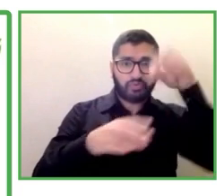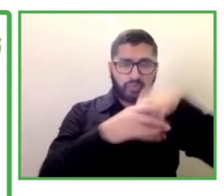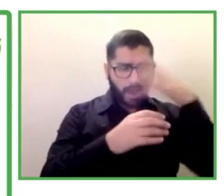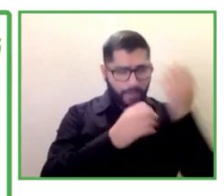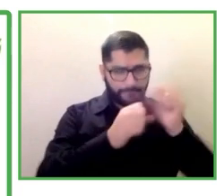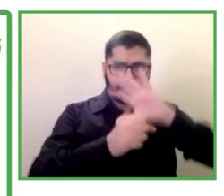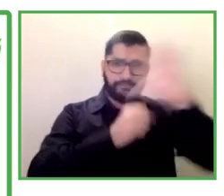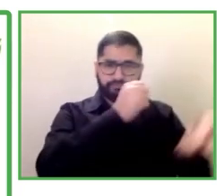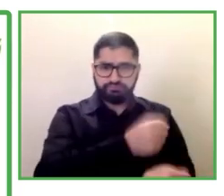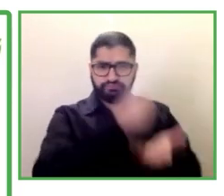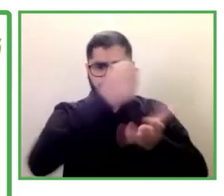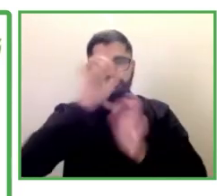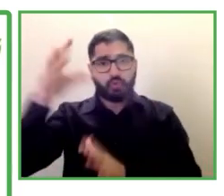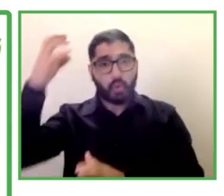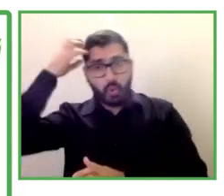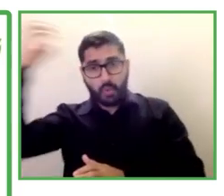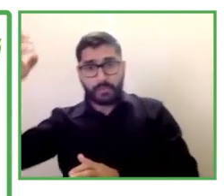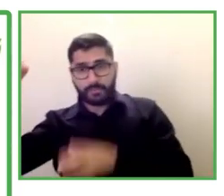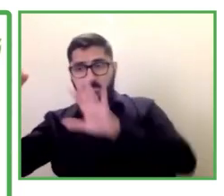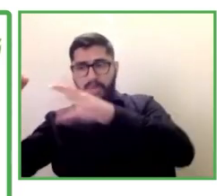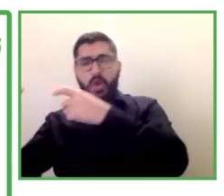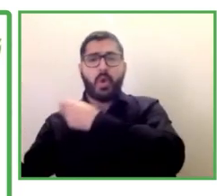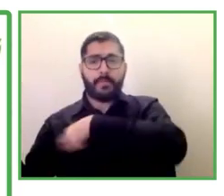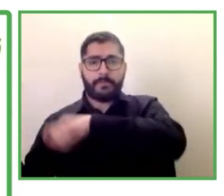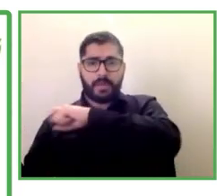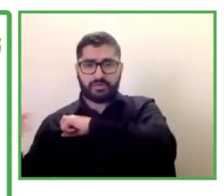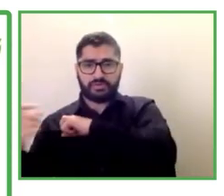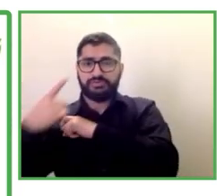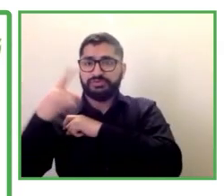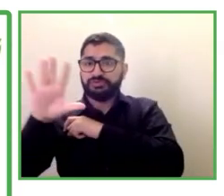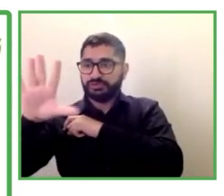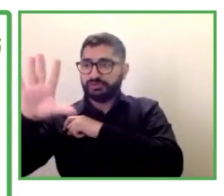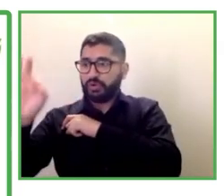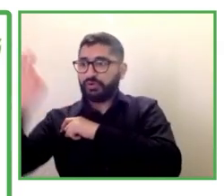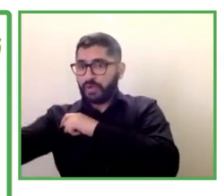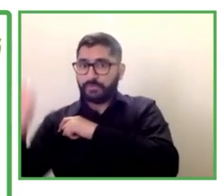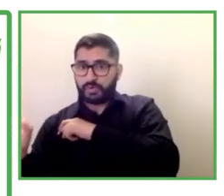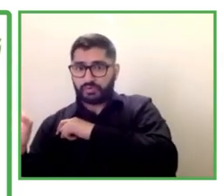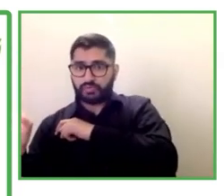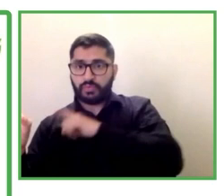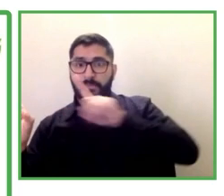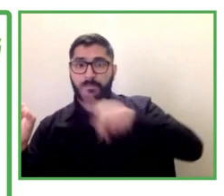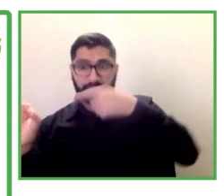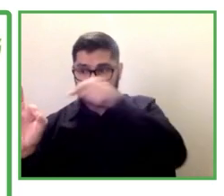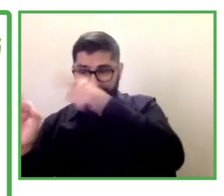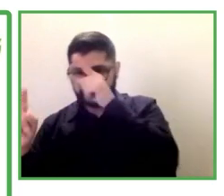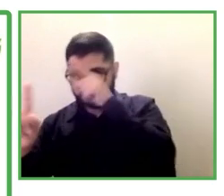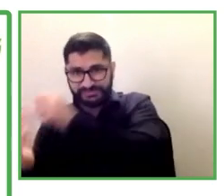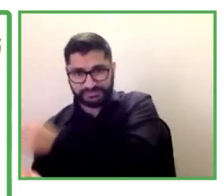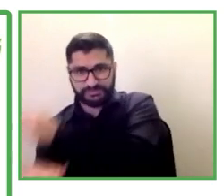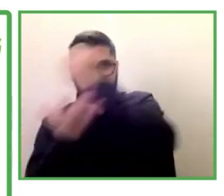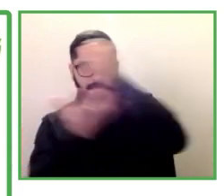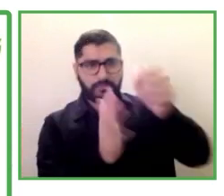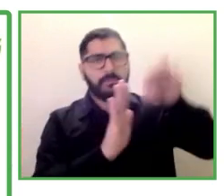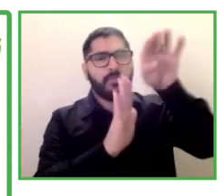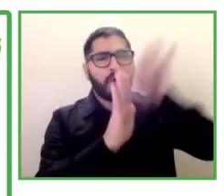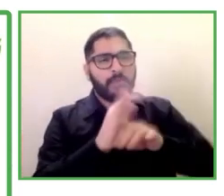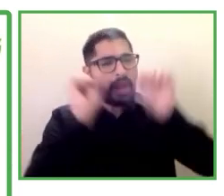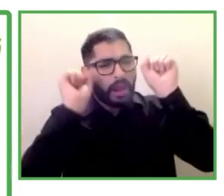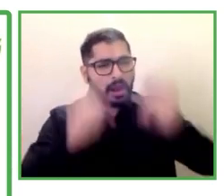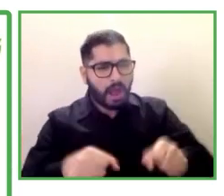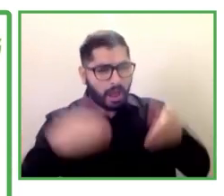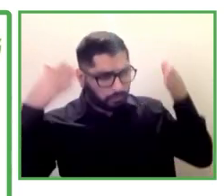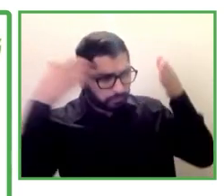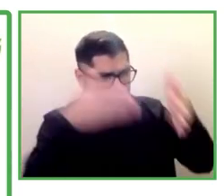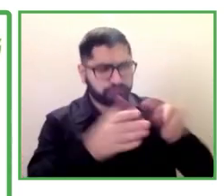Conviene poner en realidad, además, que este programa ha sido replicado en otras ciudades españolas. Fue un programa pionero cuando se